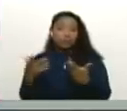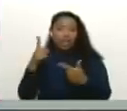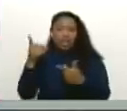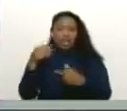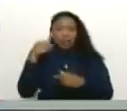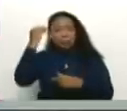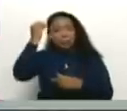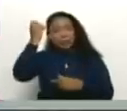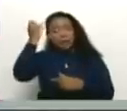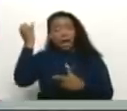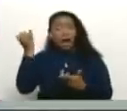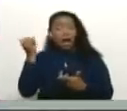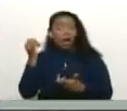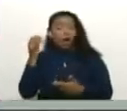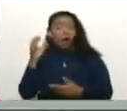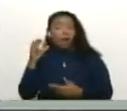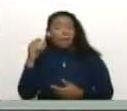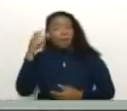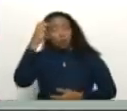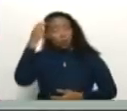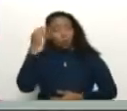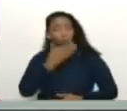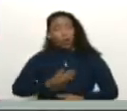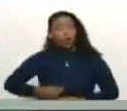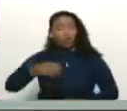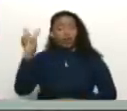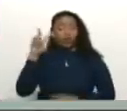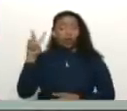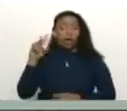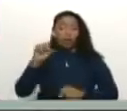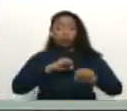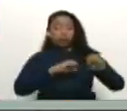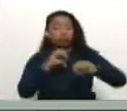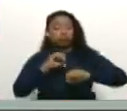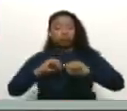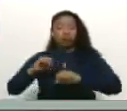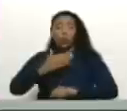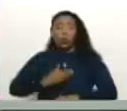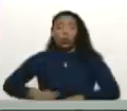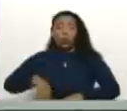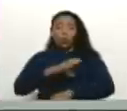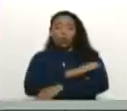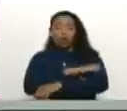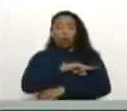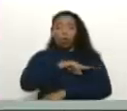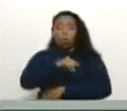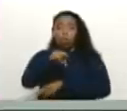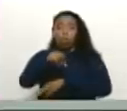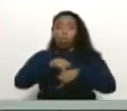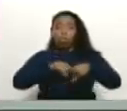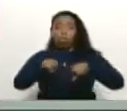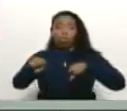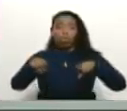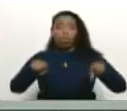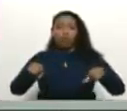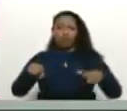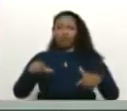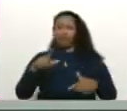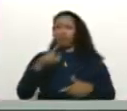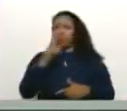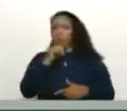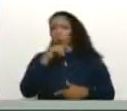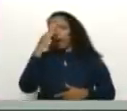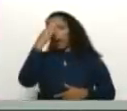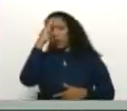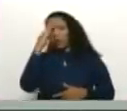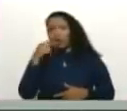cree él. El procónsul, dueño de Venezuela y actúa como dueño de la oposición. órdenes. Da órdenes. No tengo dudas. ¿Me